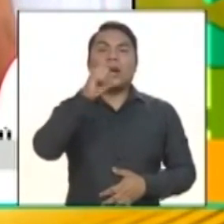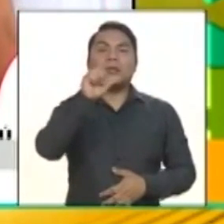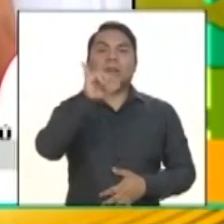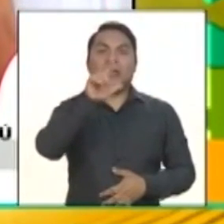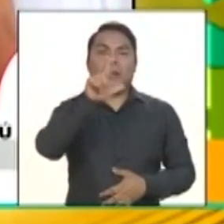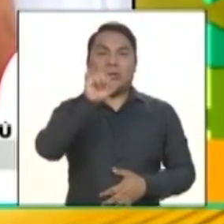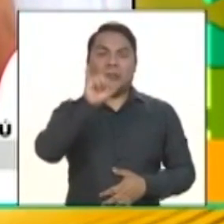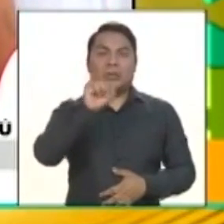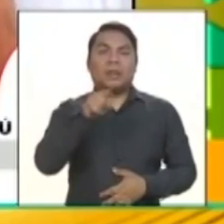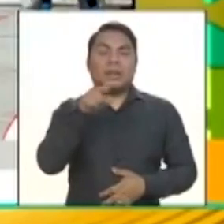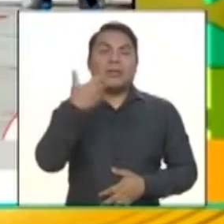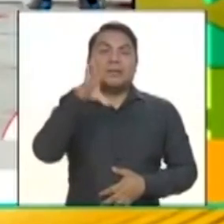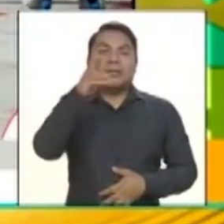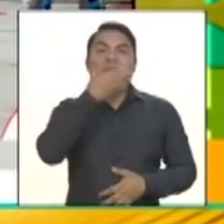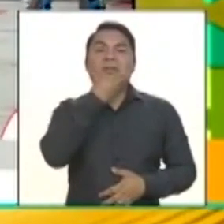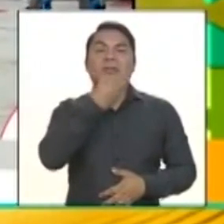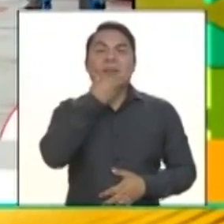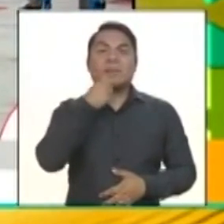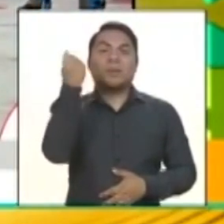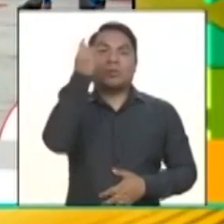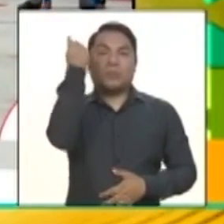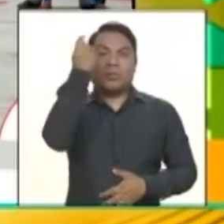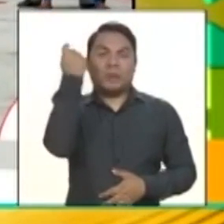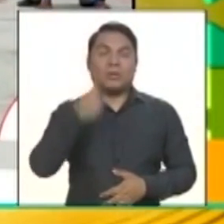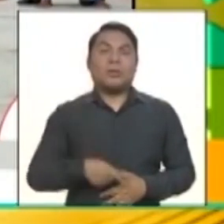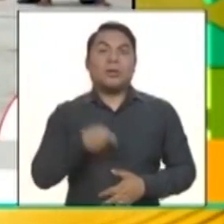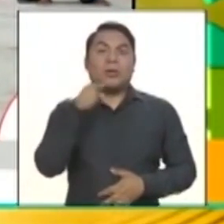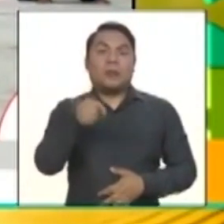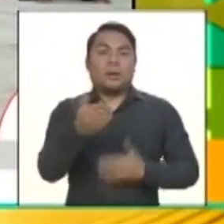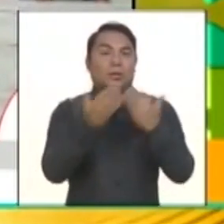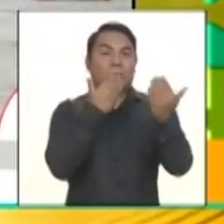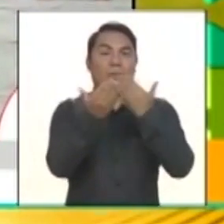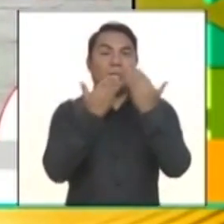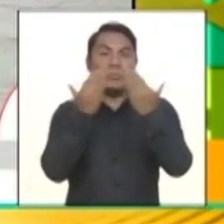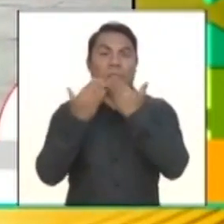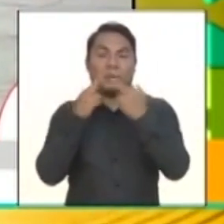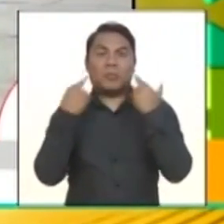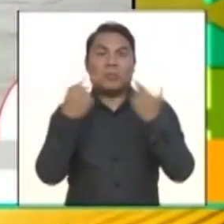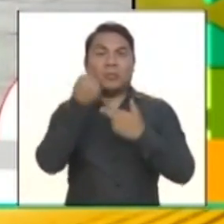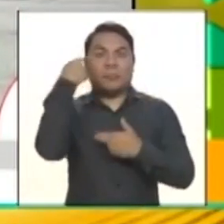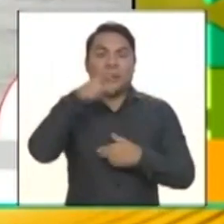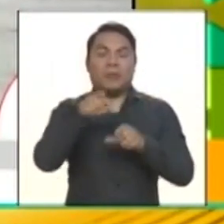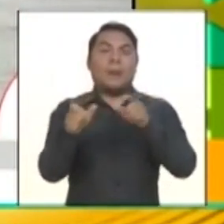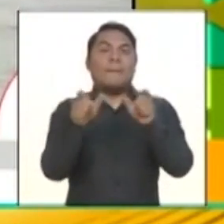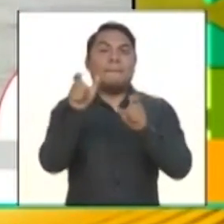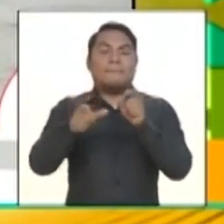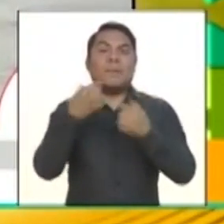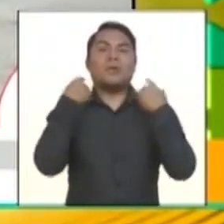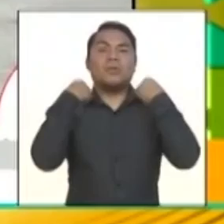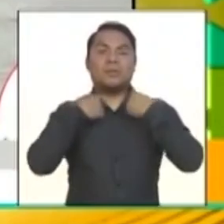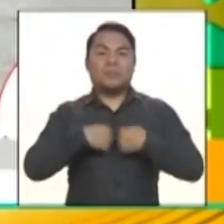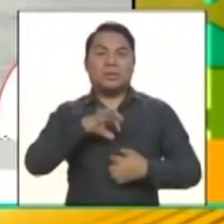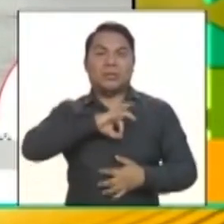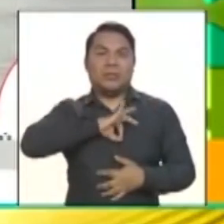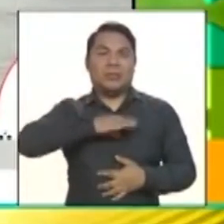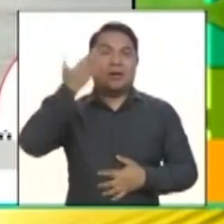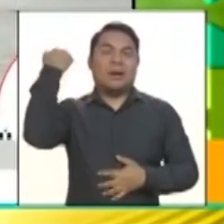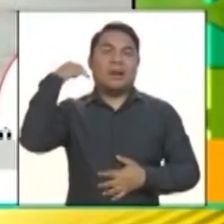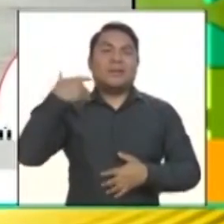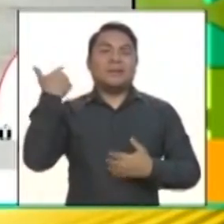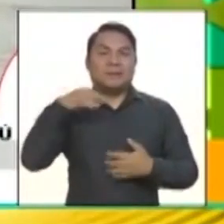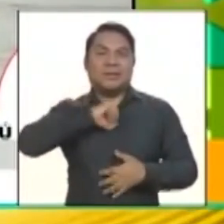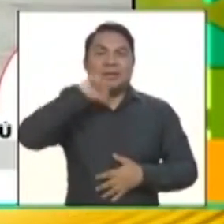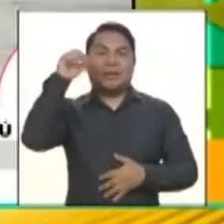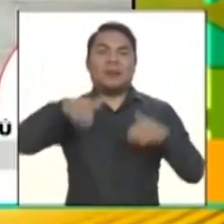y el 16 de diciembre en Trujillo. Las charlas estarán a cargo del para badmintonista y medallista suramericano en natación,